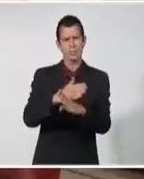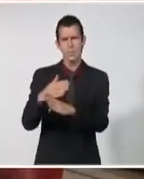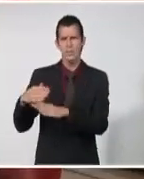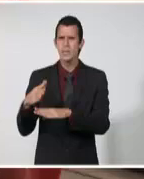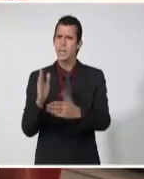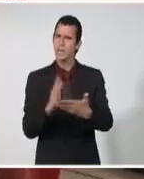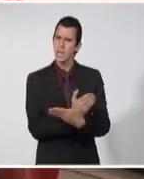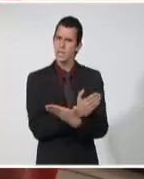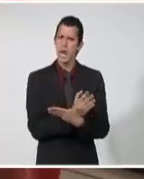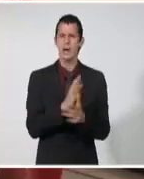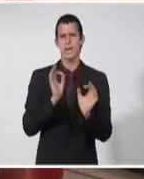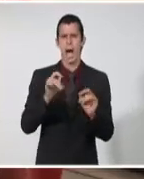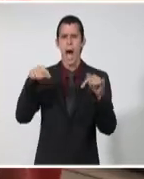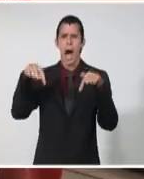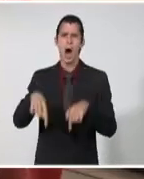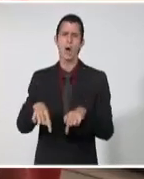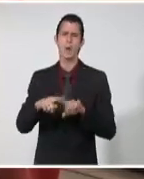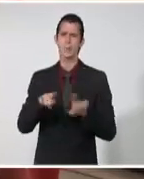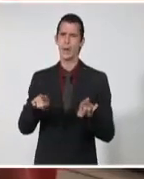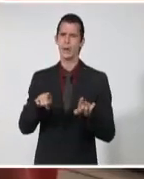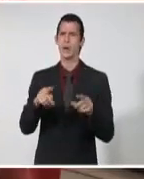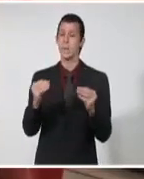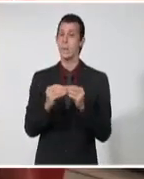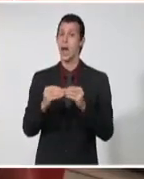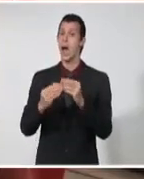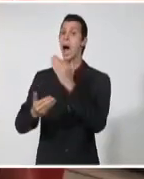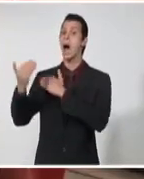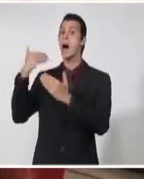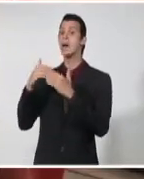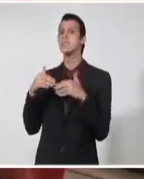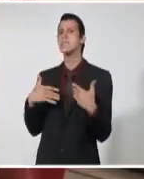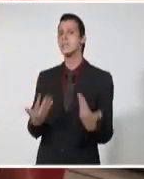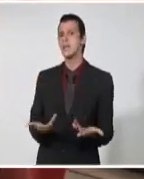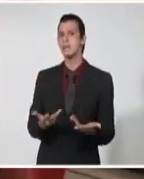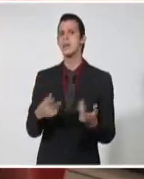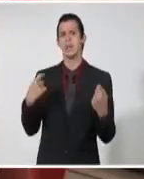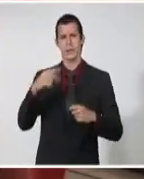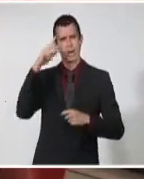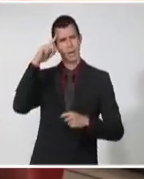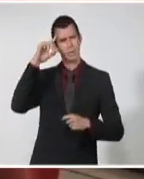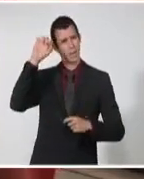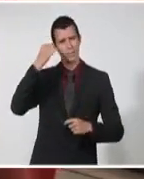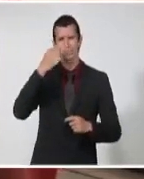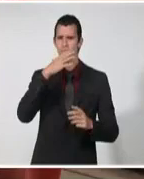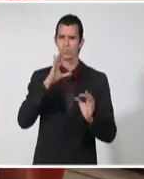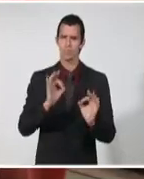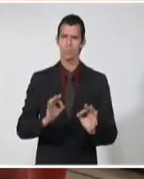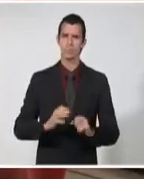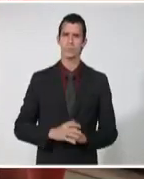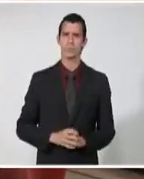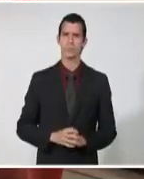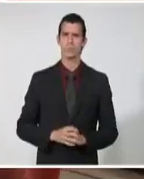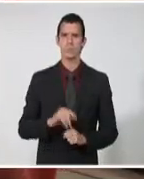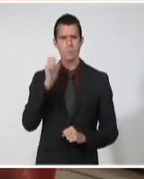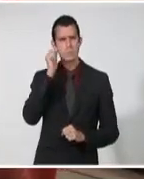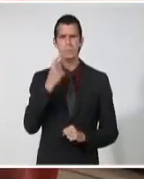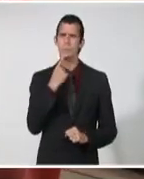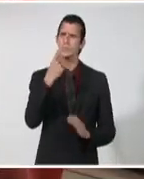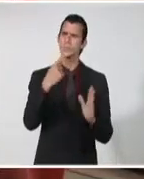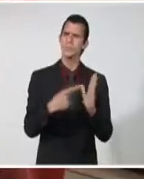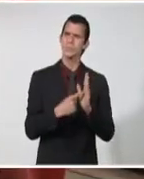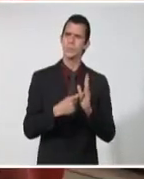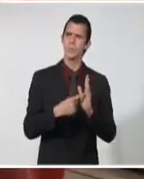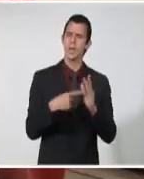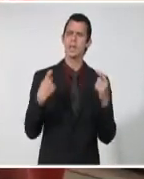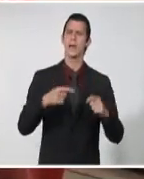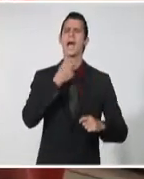historia que también hay que preservar. Si el partido no cambia, cambia de forma dinámica, de forma objetiva,